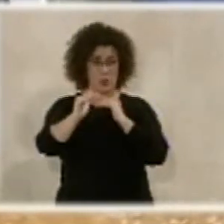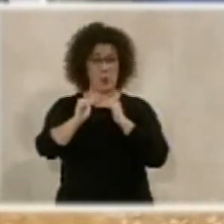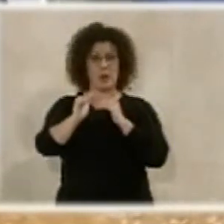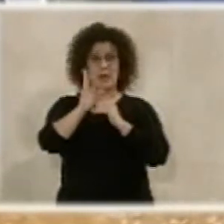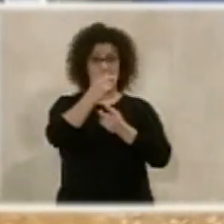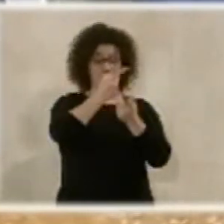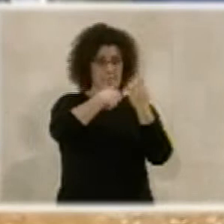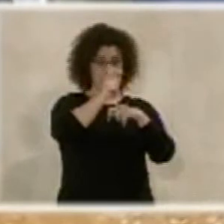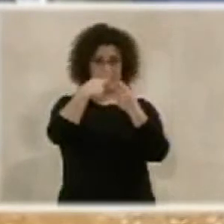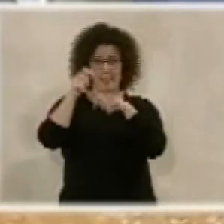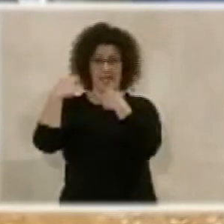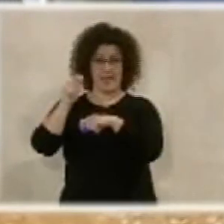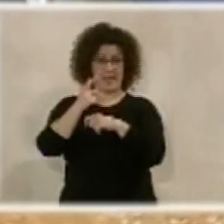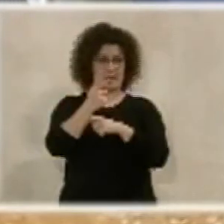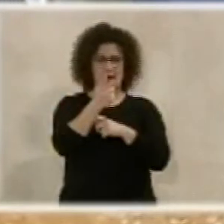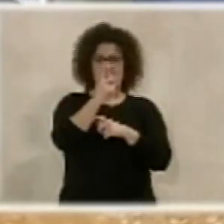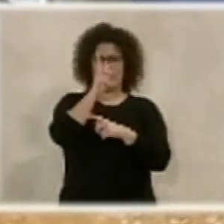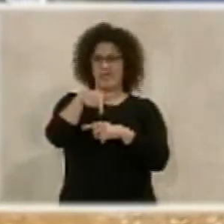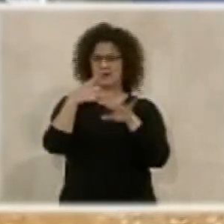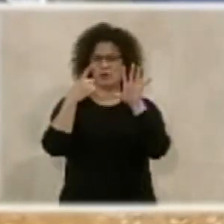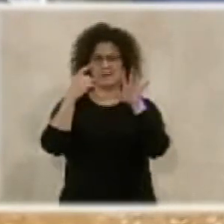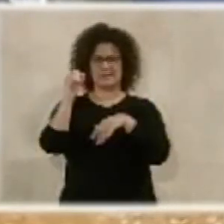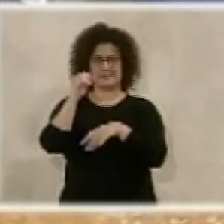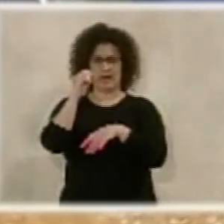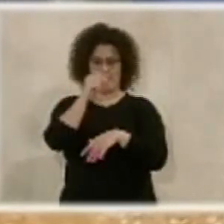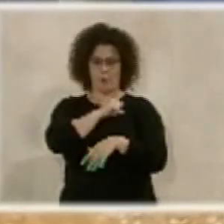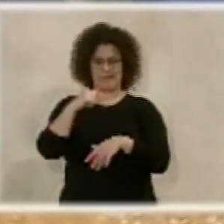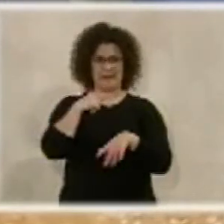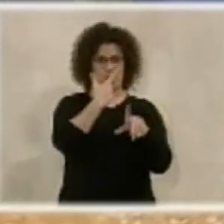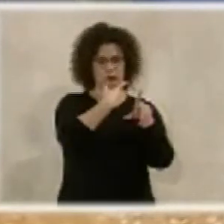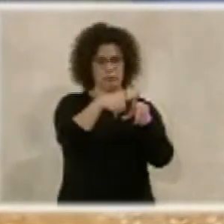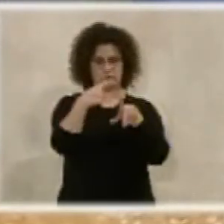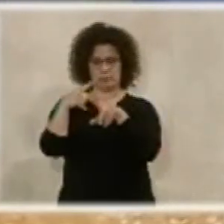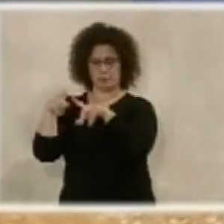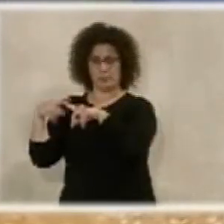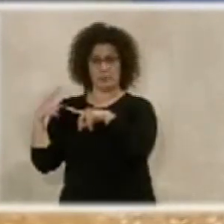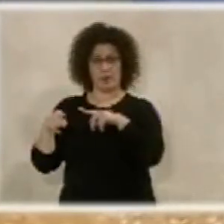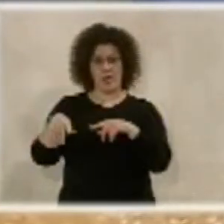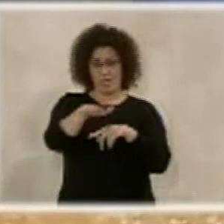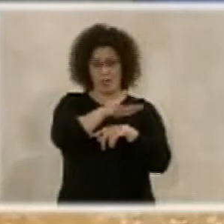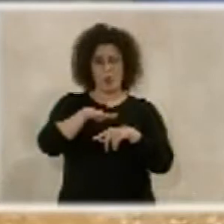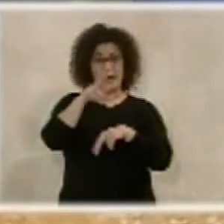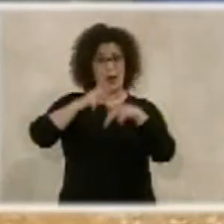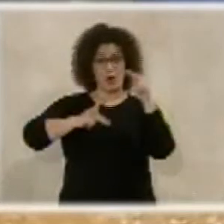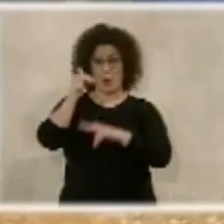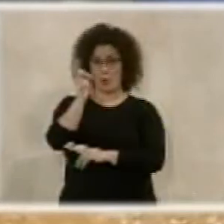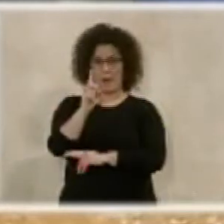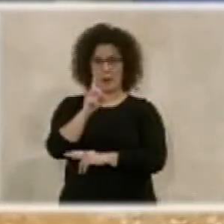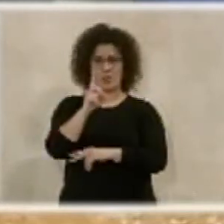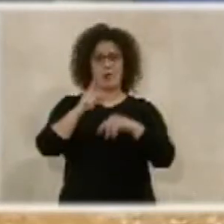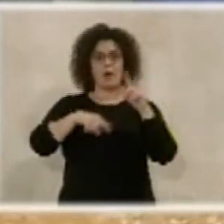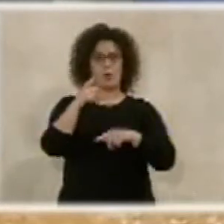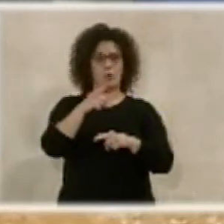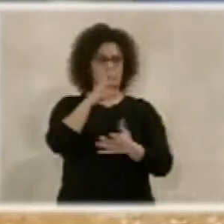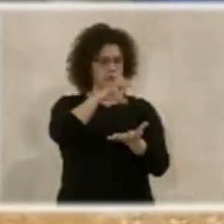a, como ha dicho el señor Pérez Nava, casi 160 propietarios y en suelo rústico no urbano esos propietarios edificaron